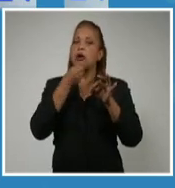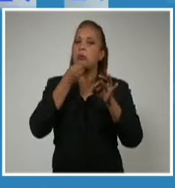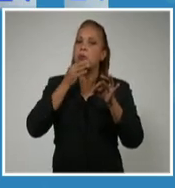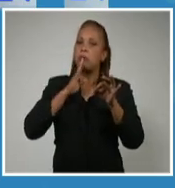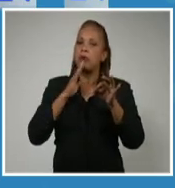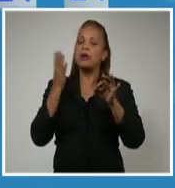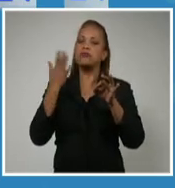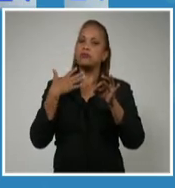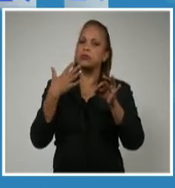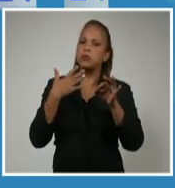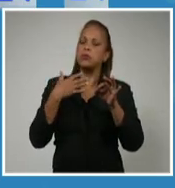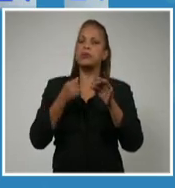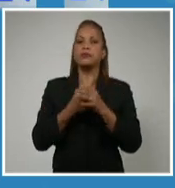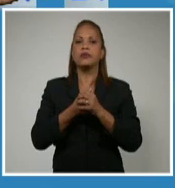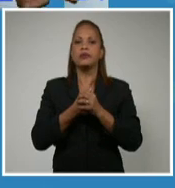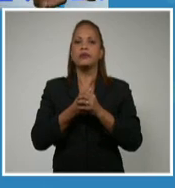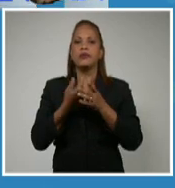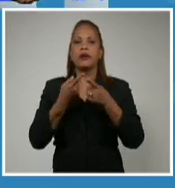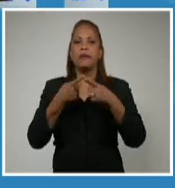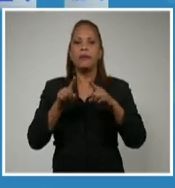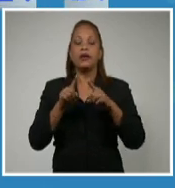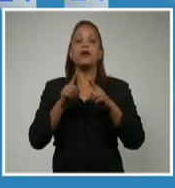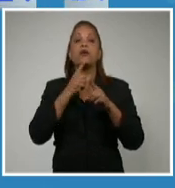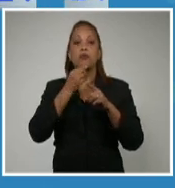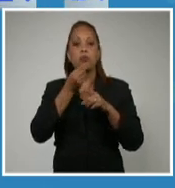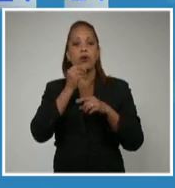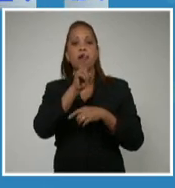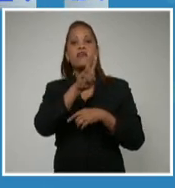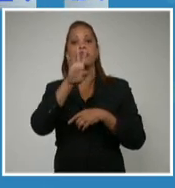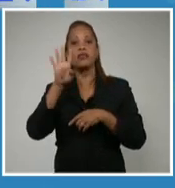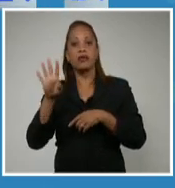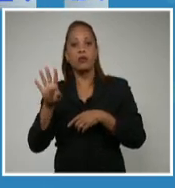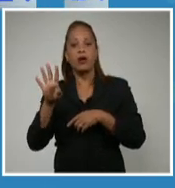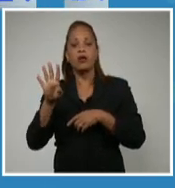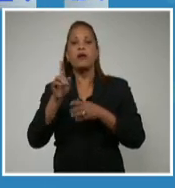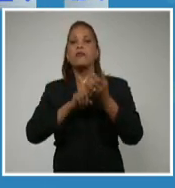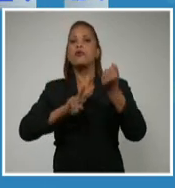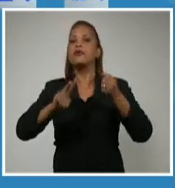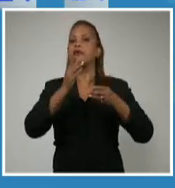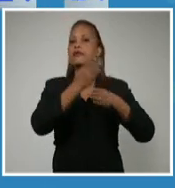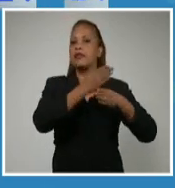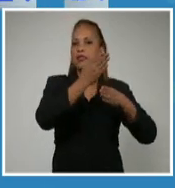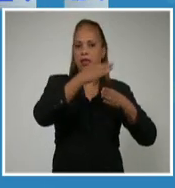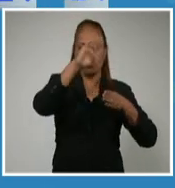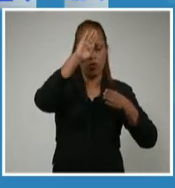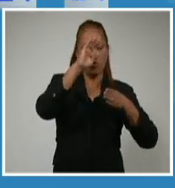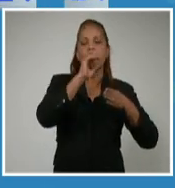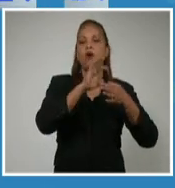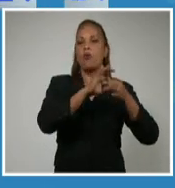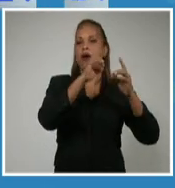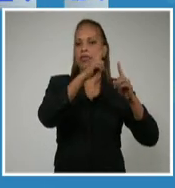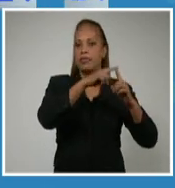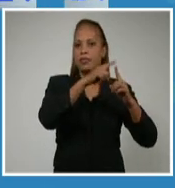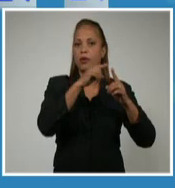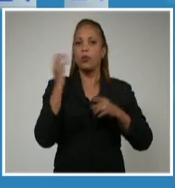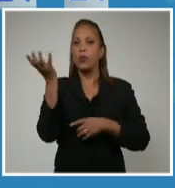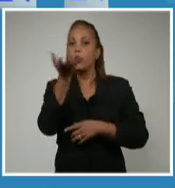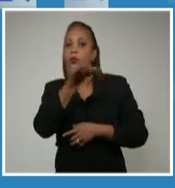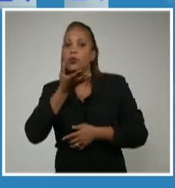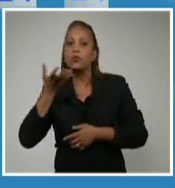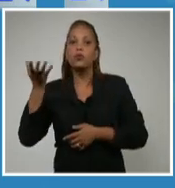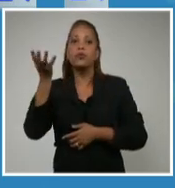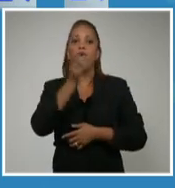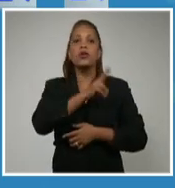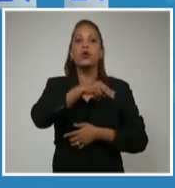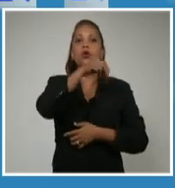oriente del país, pero sin embargo, llegar hasta 24 grados en Santiago de Cuba y Guantánamo. Los vientos soplan de región nordeste,